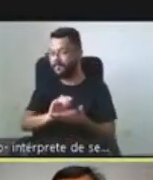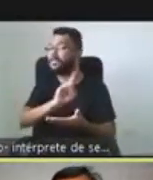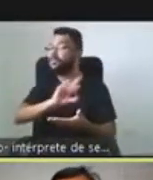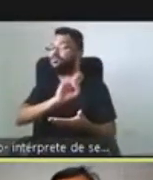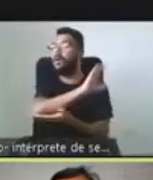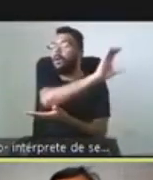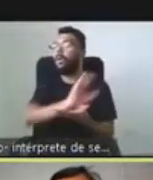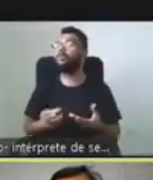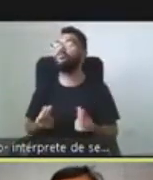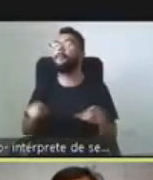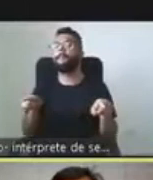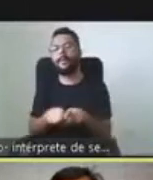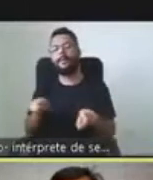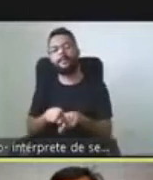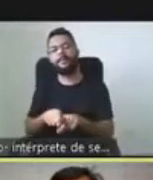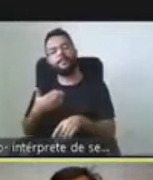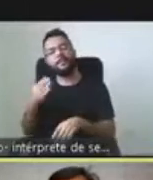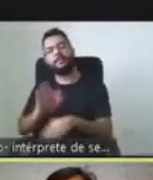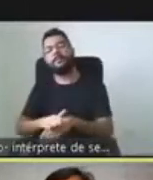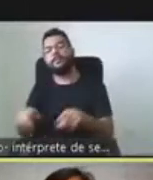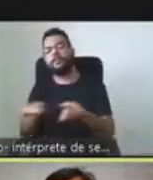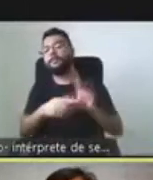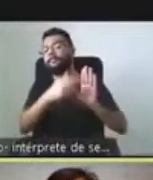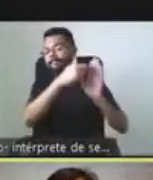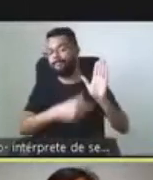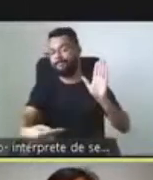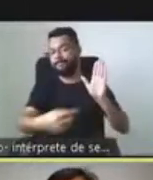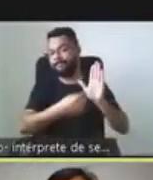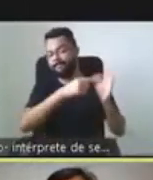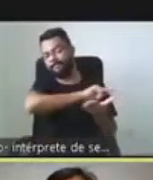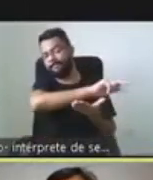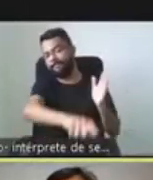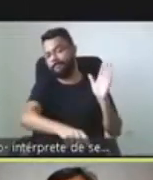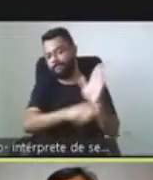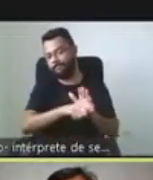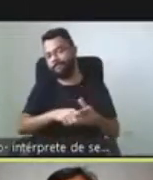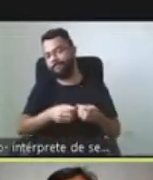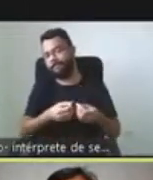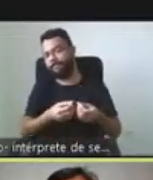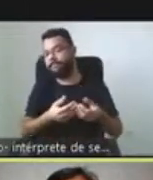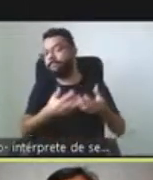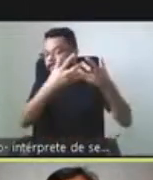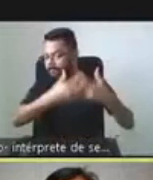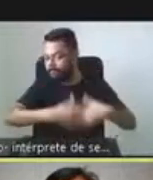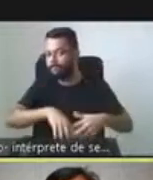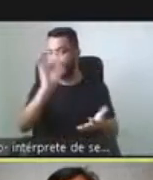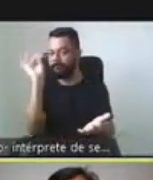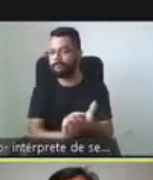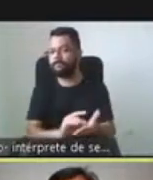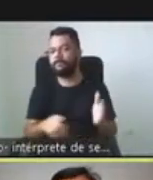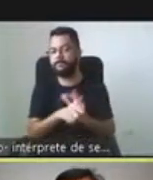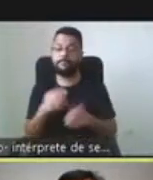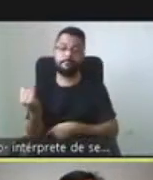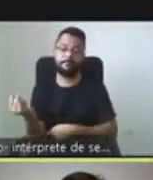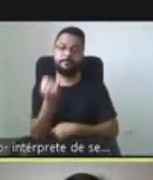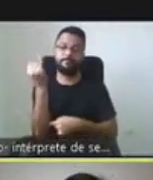también para poner en práctica las normativas y las diferentes leyes. También les parece que es importante seguir